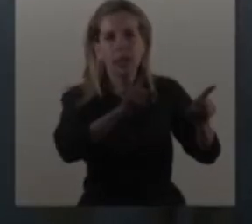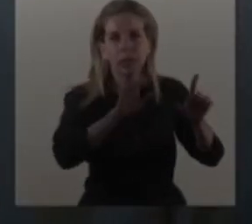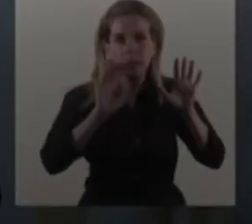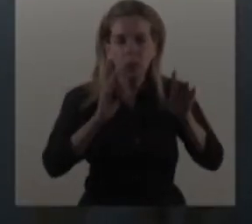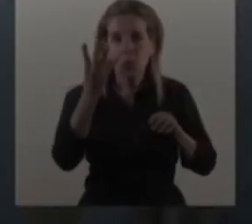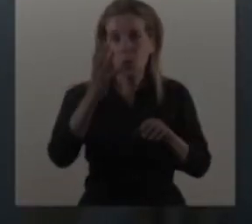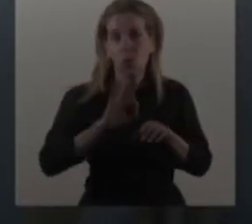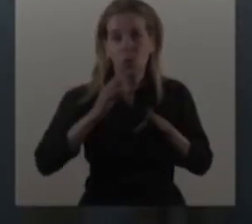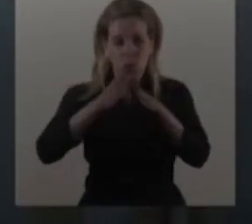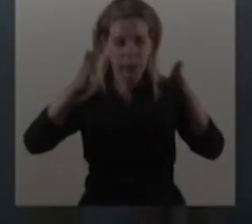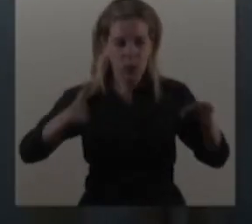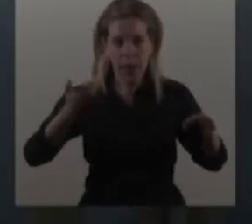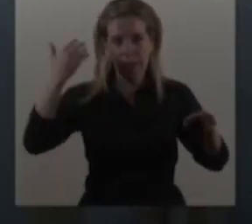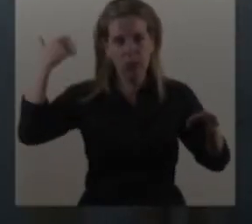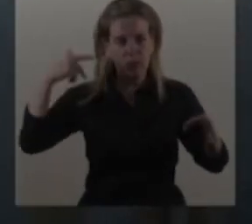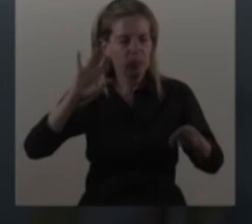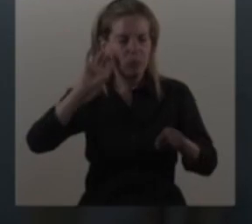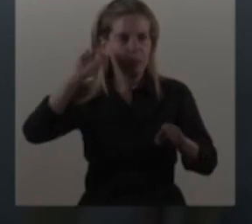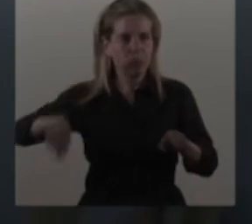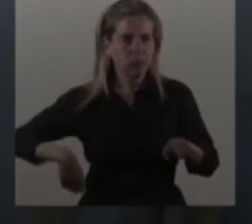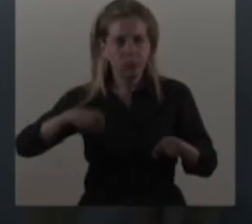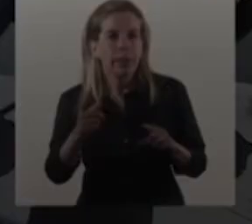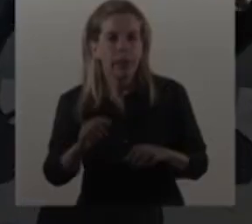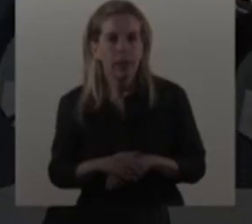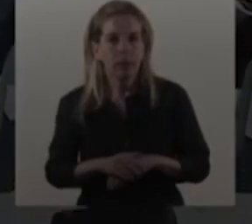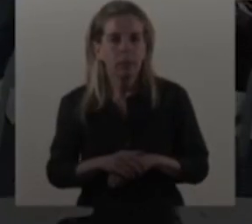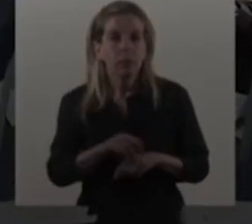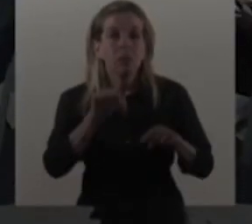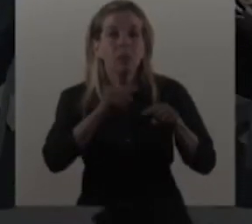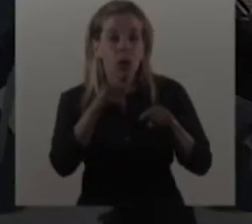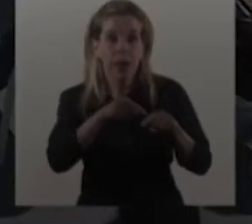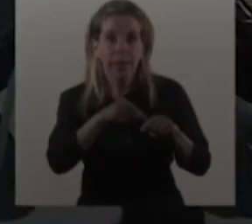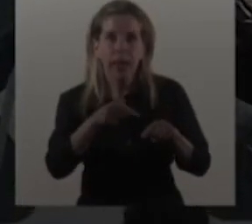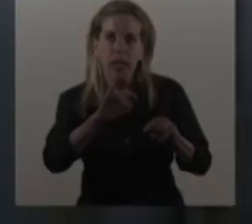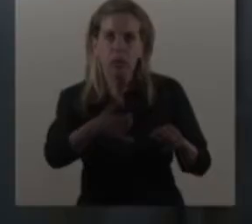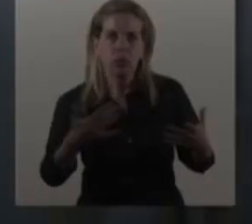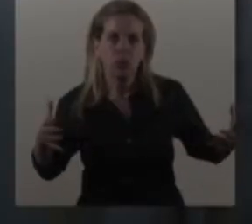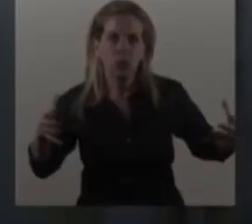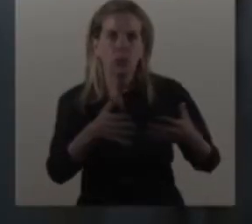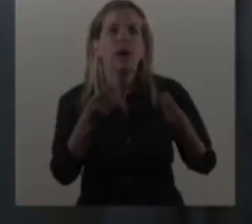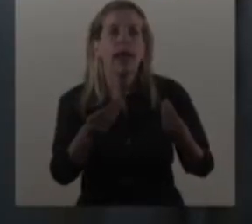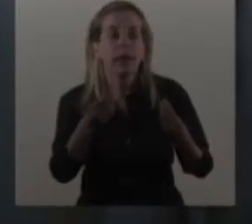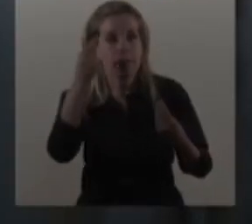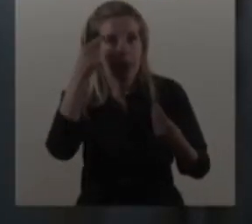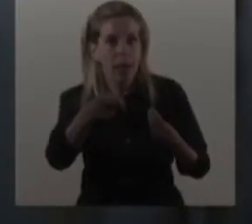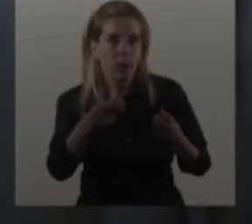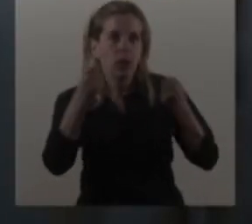4 años de olvido permanente. La política la abrazamos precisamente para eso.